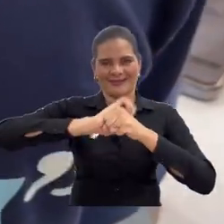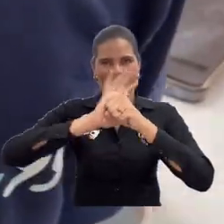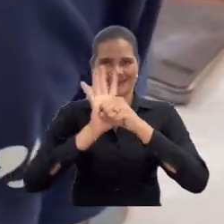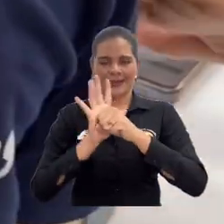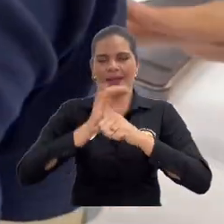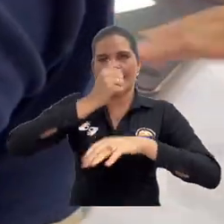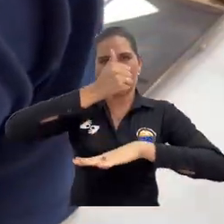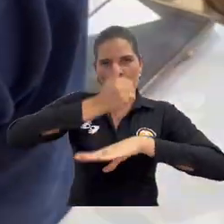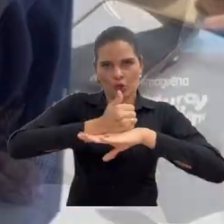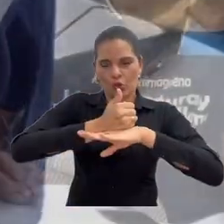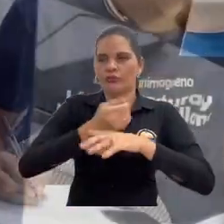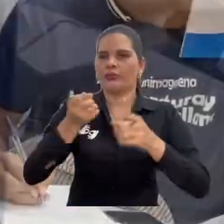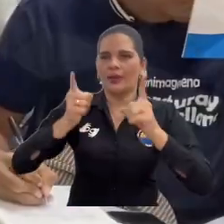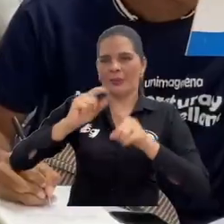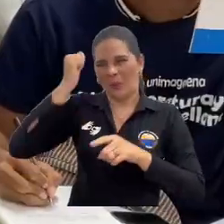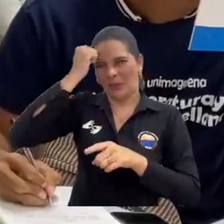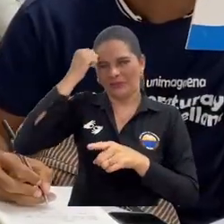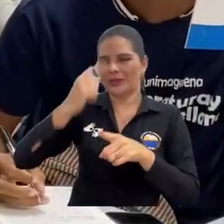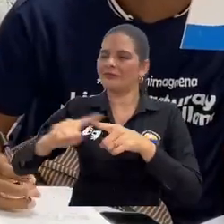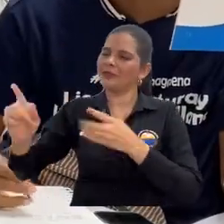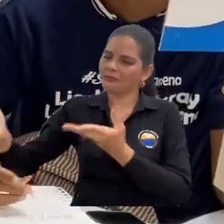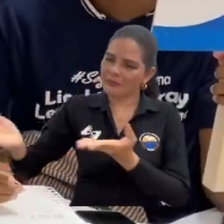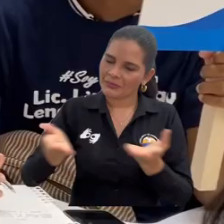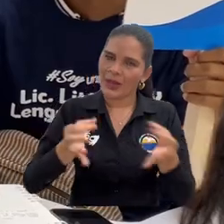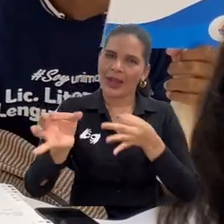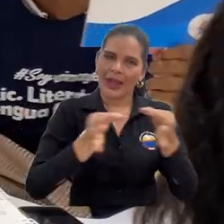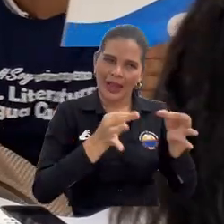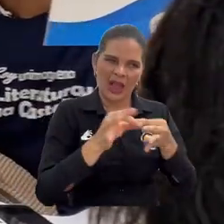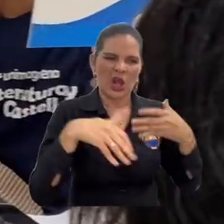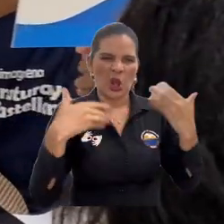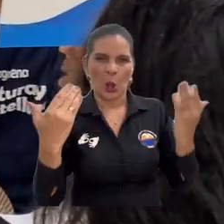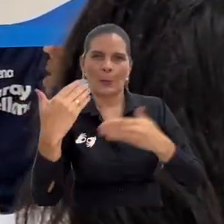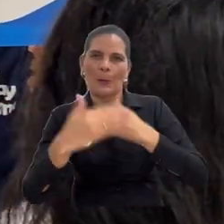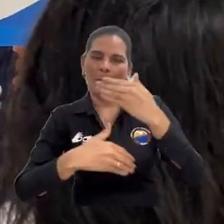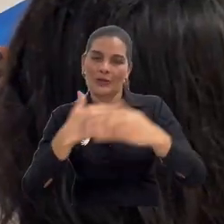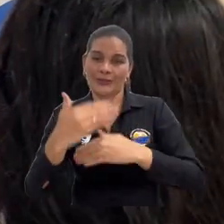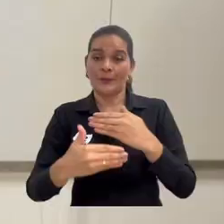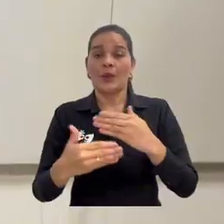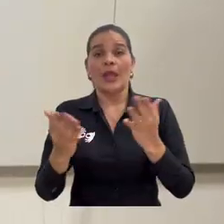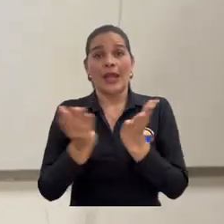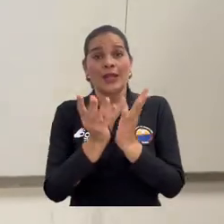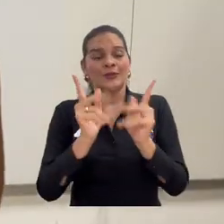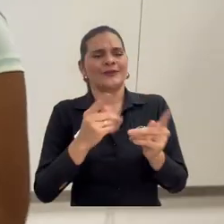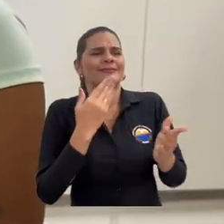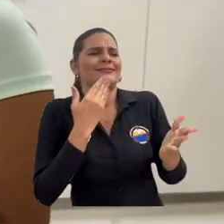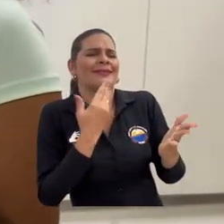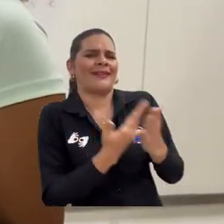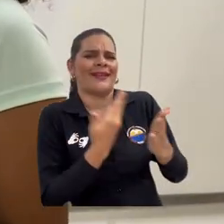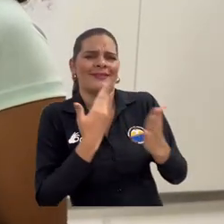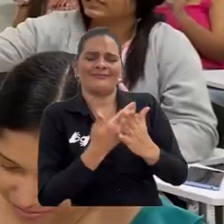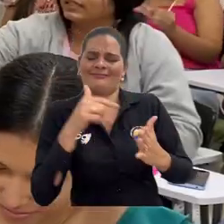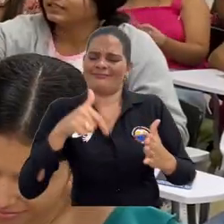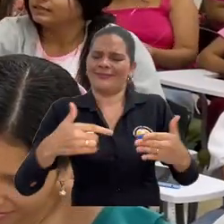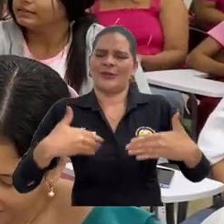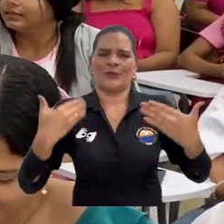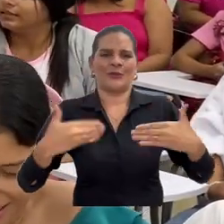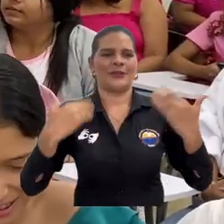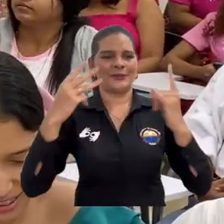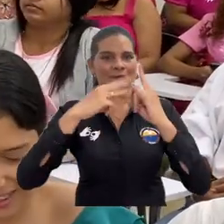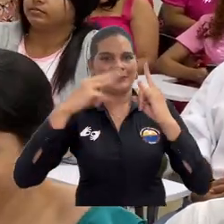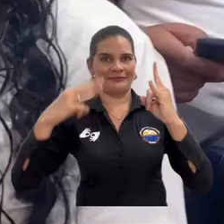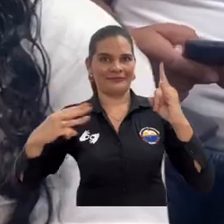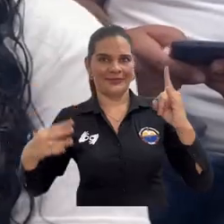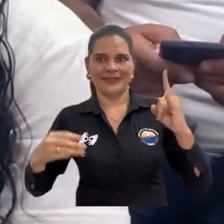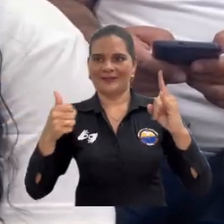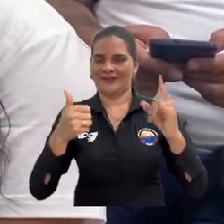directivas y docentes, quienes los recibieron y orientaron en este nuevo proceso. Ellos expresaron su gratitud por formar parte de